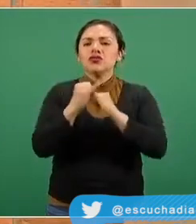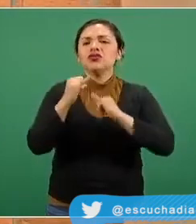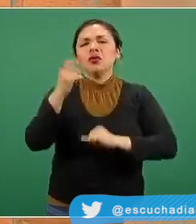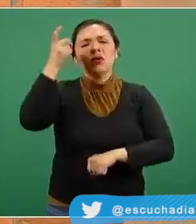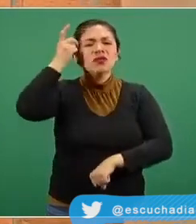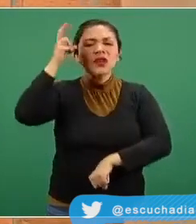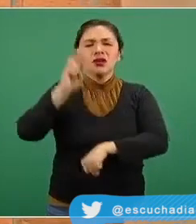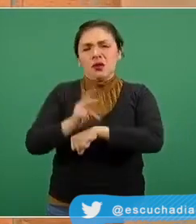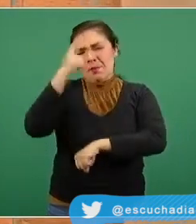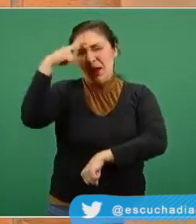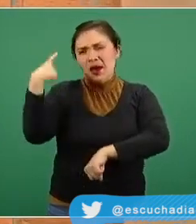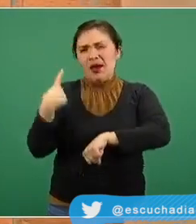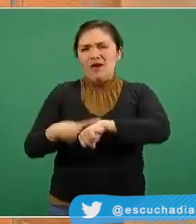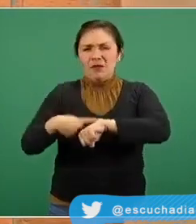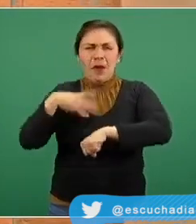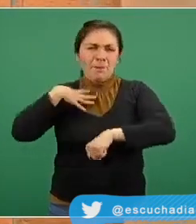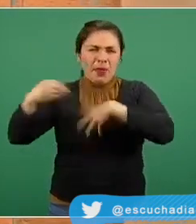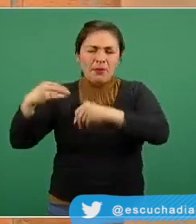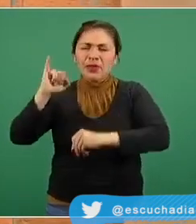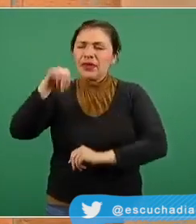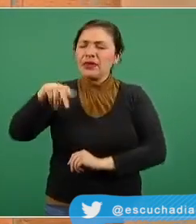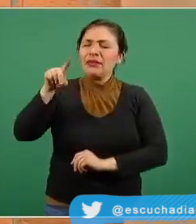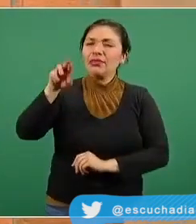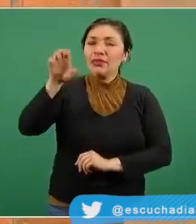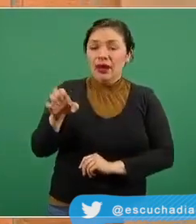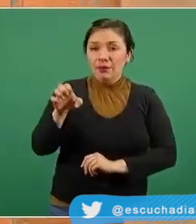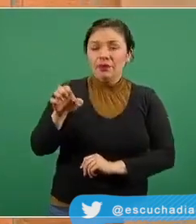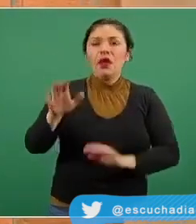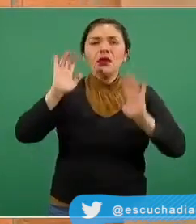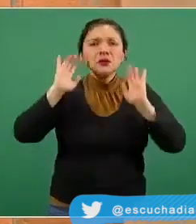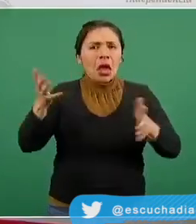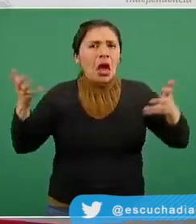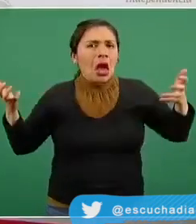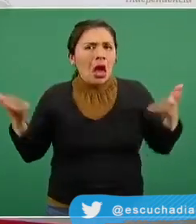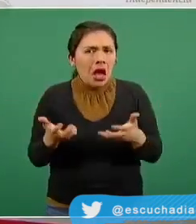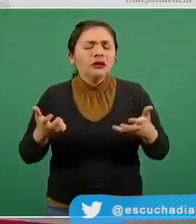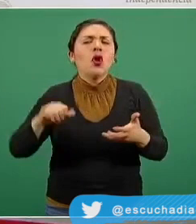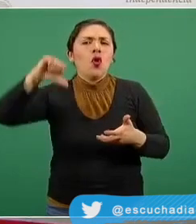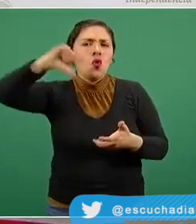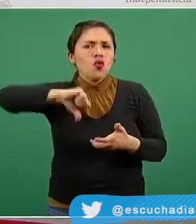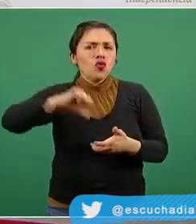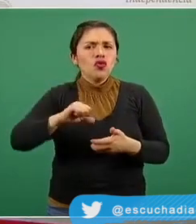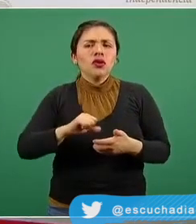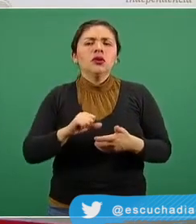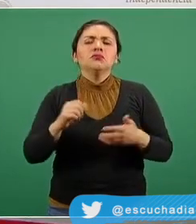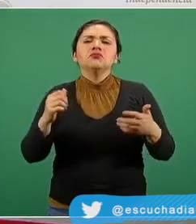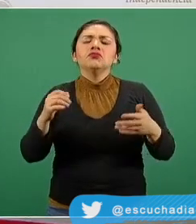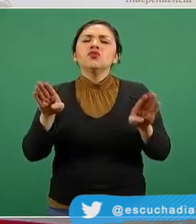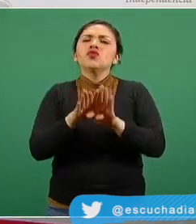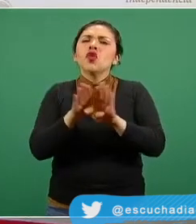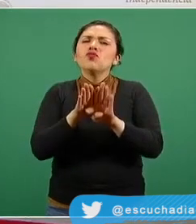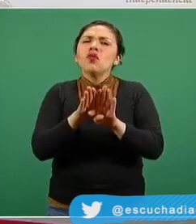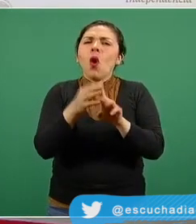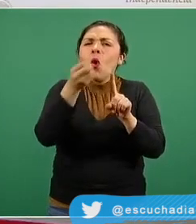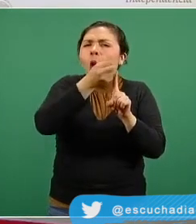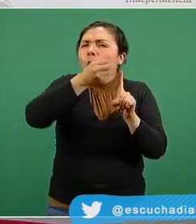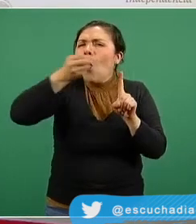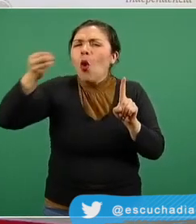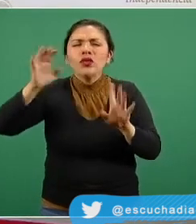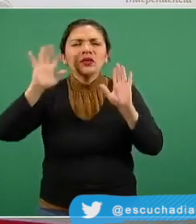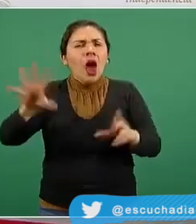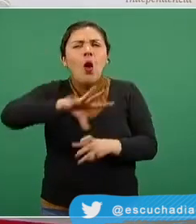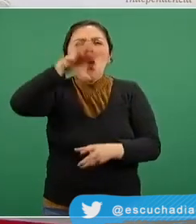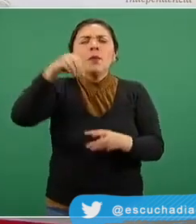General de Epidemiología, el INDRE, terminó finalmente de llevar a cabo la secuenciación completa